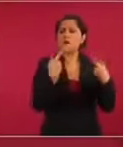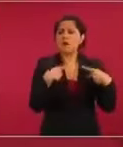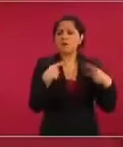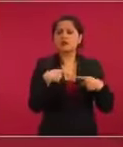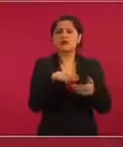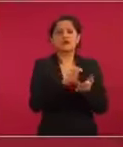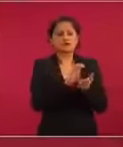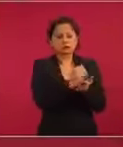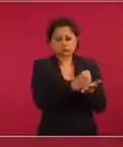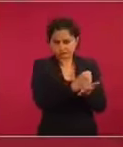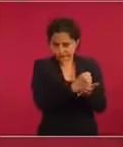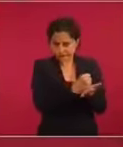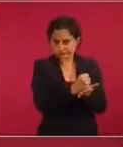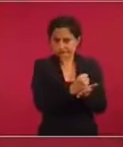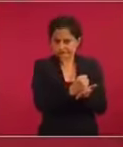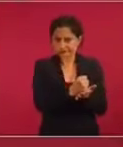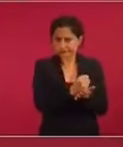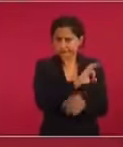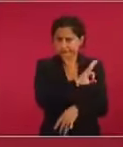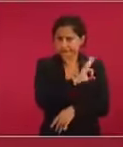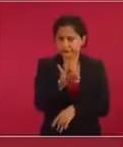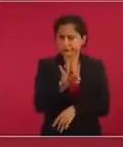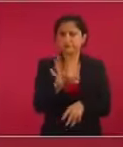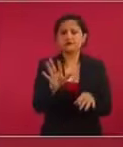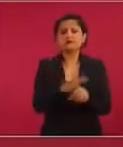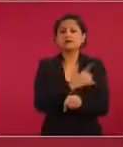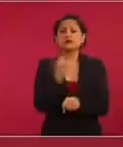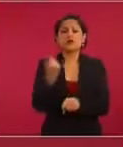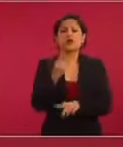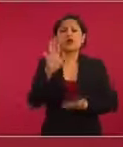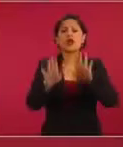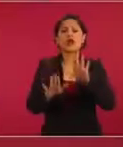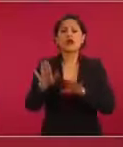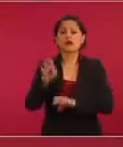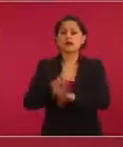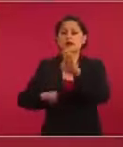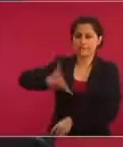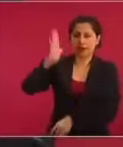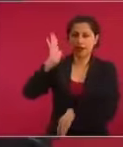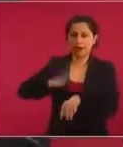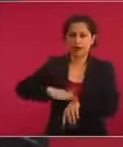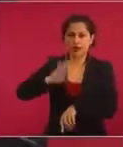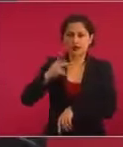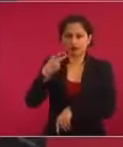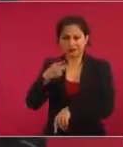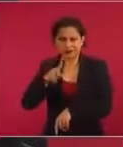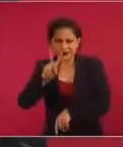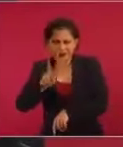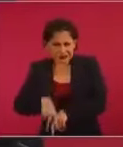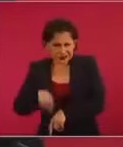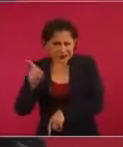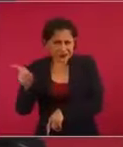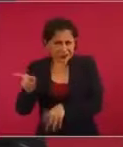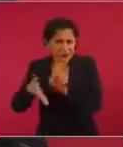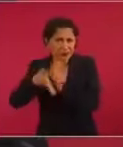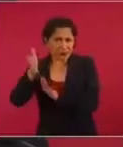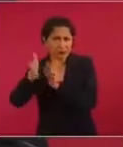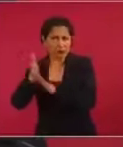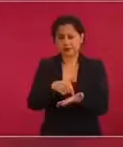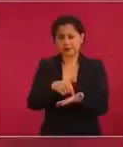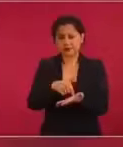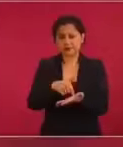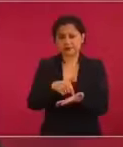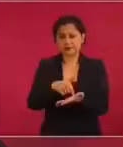hasta más de la mitad de su crédito por la corrupción